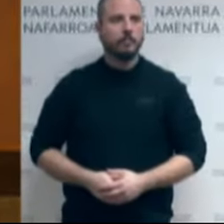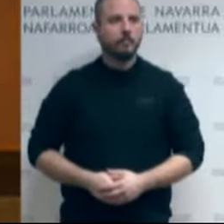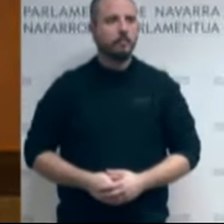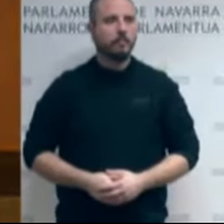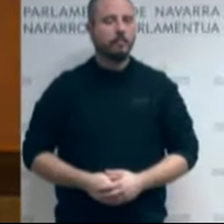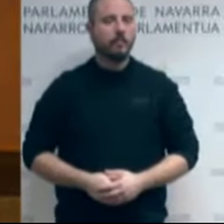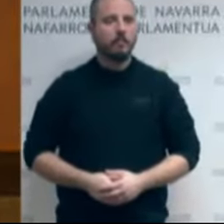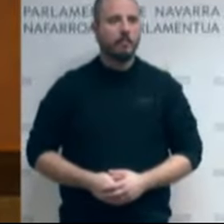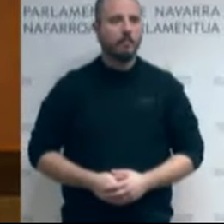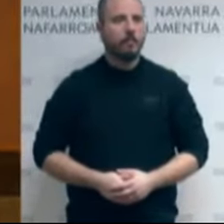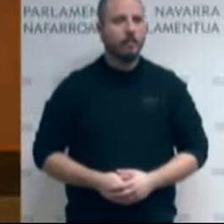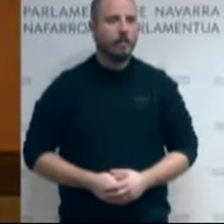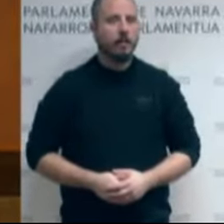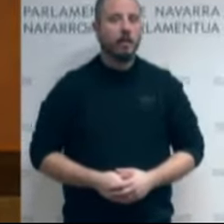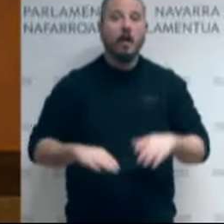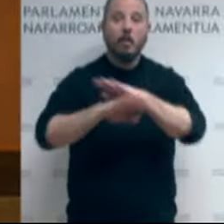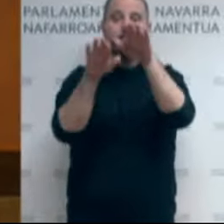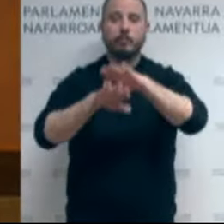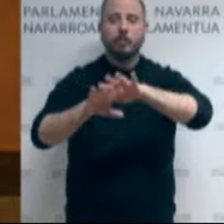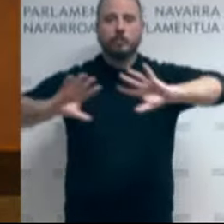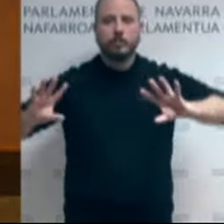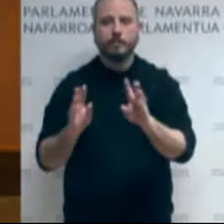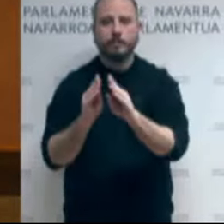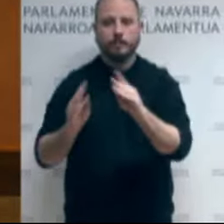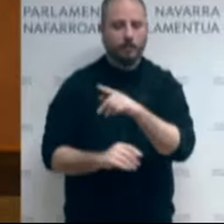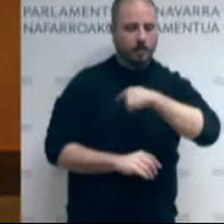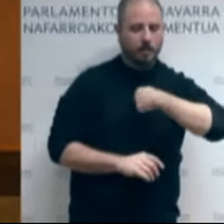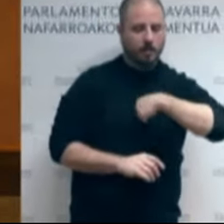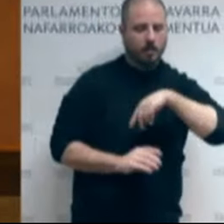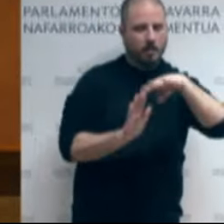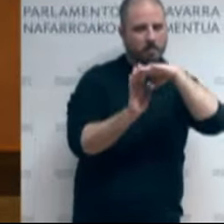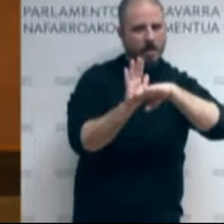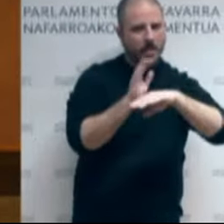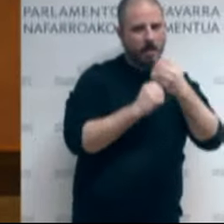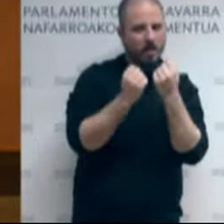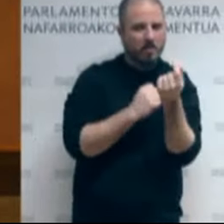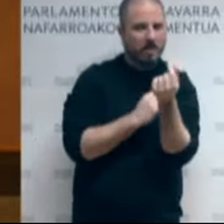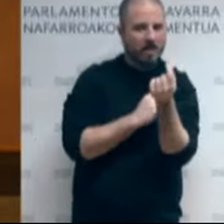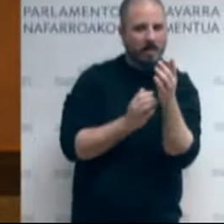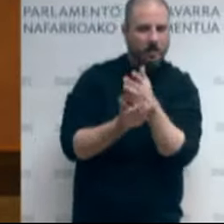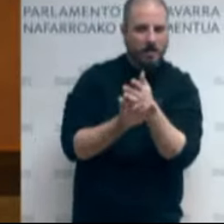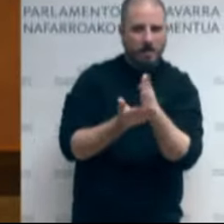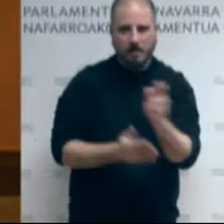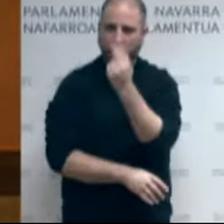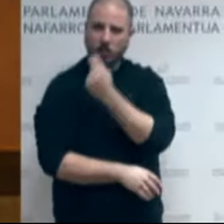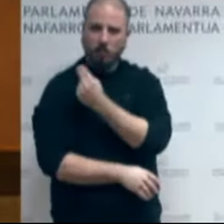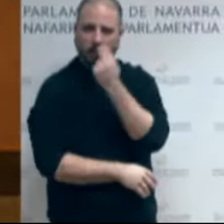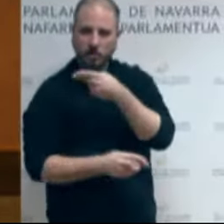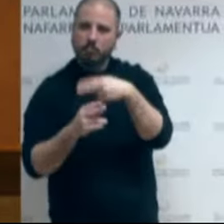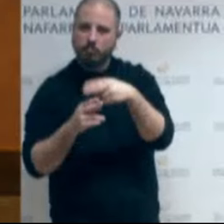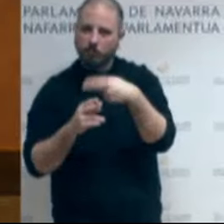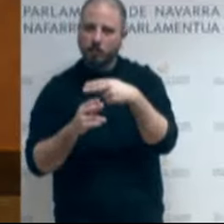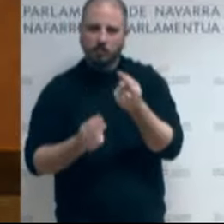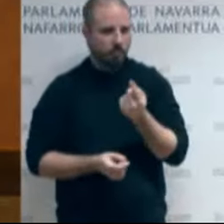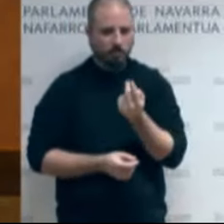económicas, más allá del dinero, más allá de los números, también hemos alcanzado compromisos políticos y